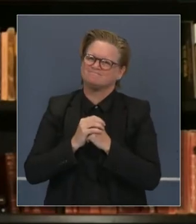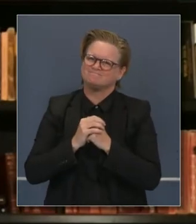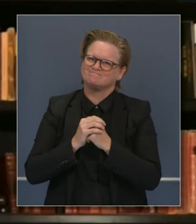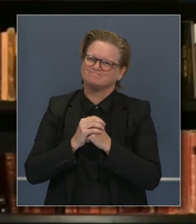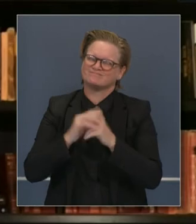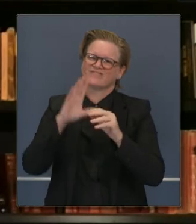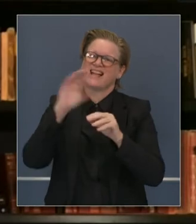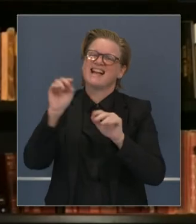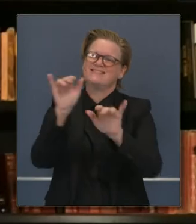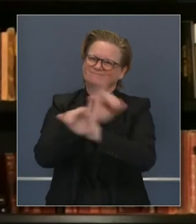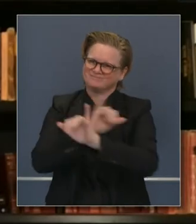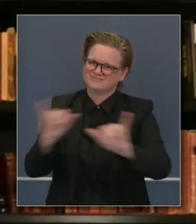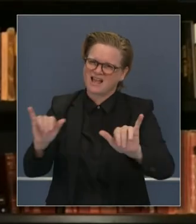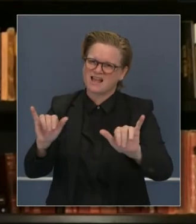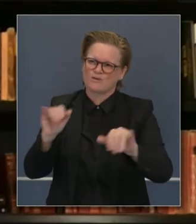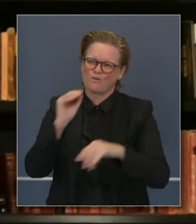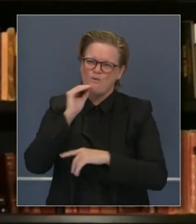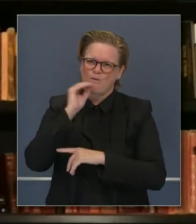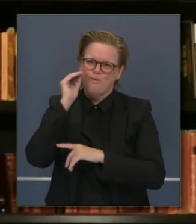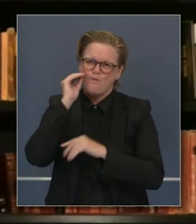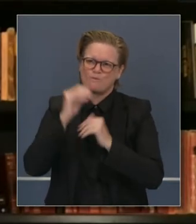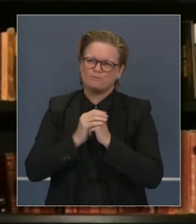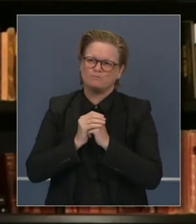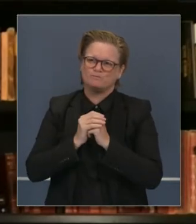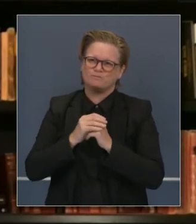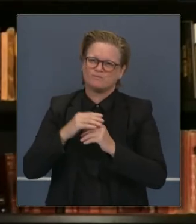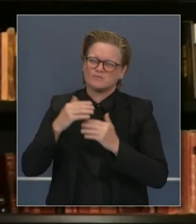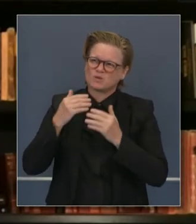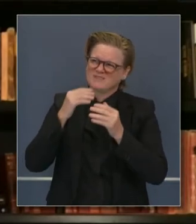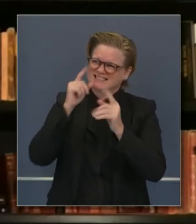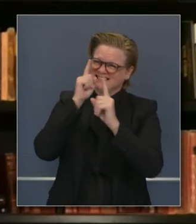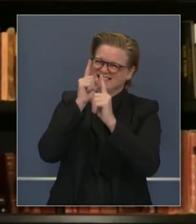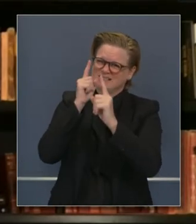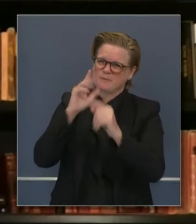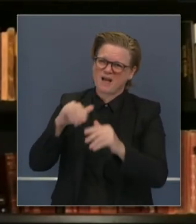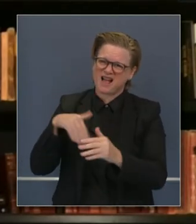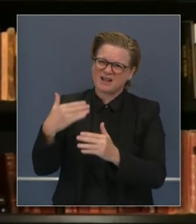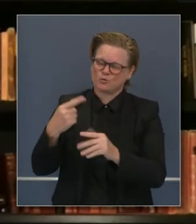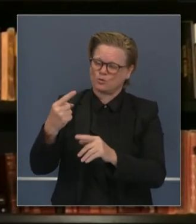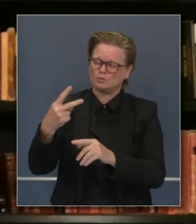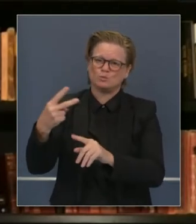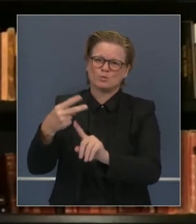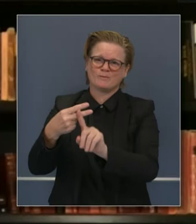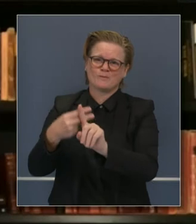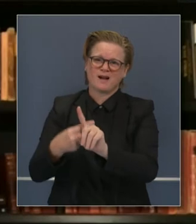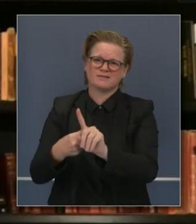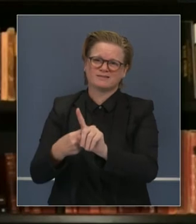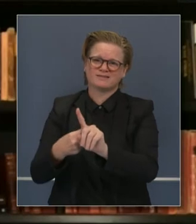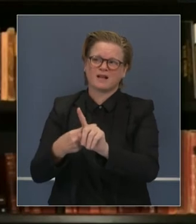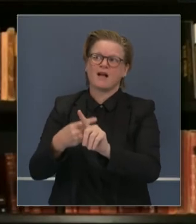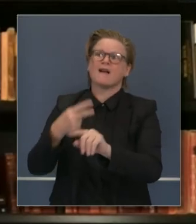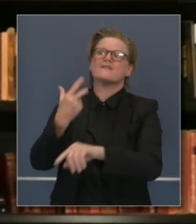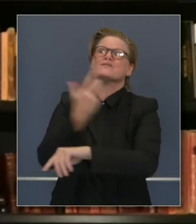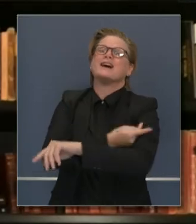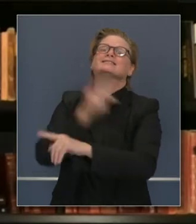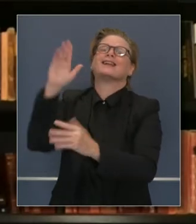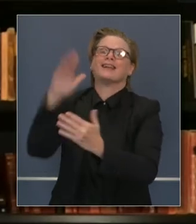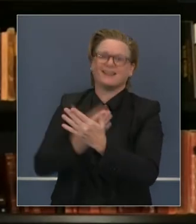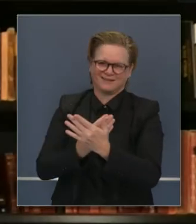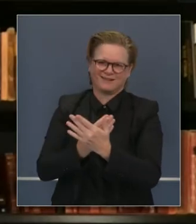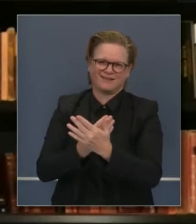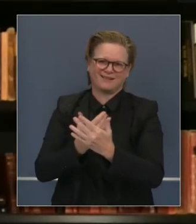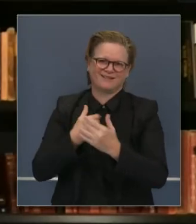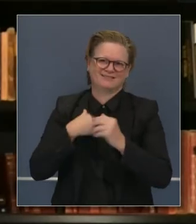nuevas órdenes regionales de quedarse en casa para sobreponernos al próximo mes, dos meses, hasta llegar el momento de recibir esa